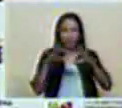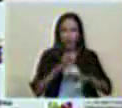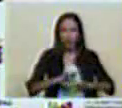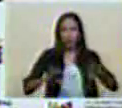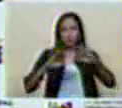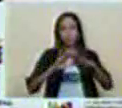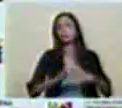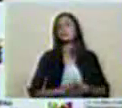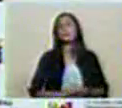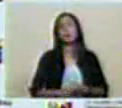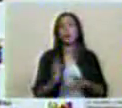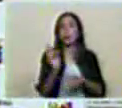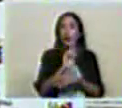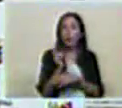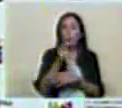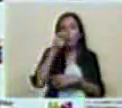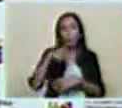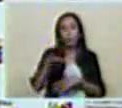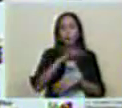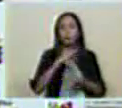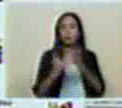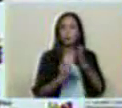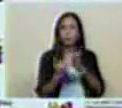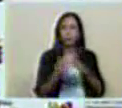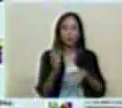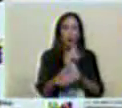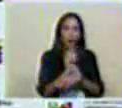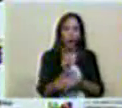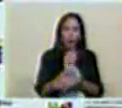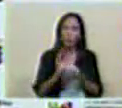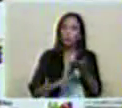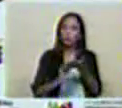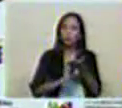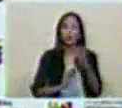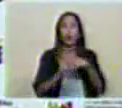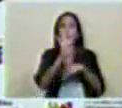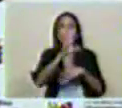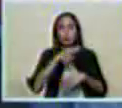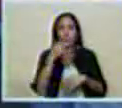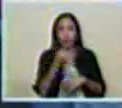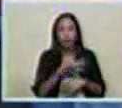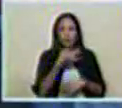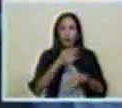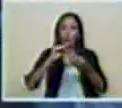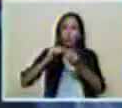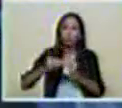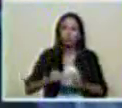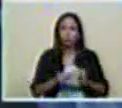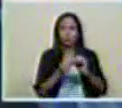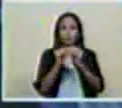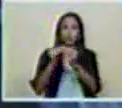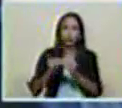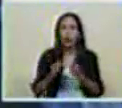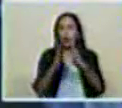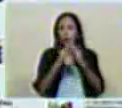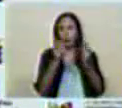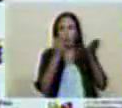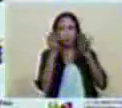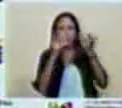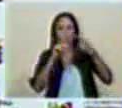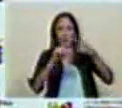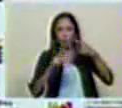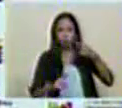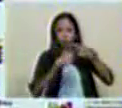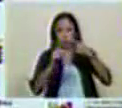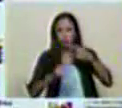Afortunadamente, nuestro pueblo reaccionó rápido, nuestras instituciones, y a las cuatro de la tarde ya tenemos restablecido todo el servicio, un